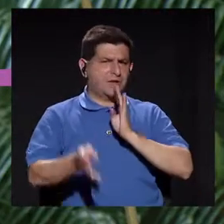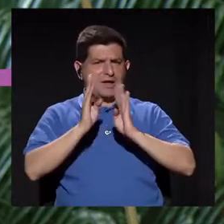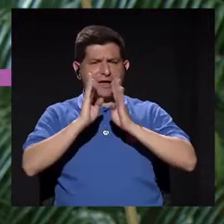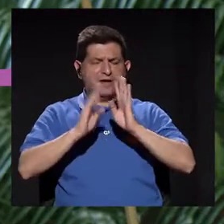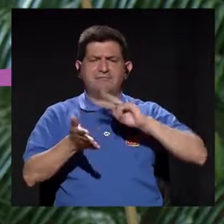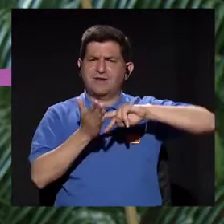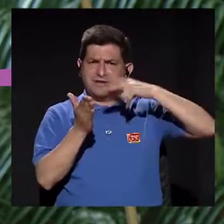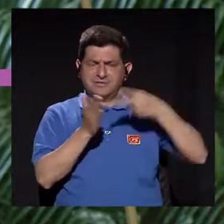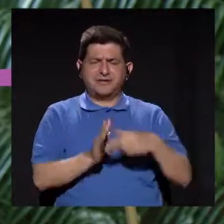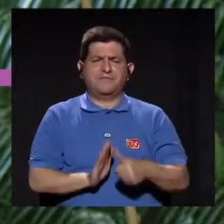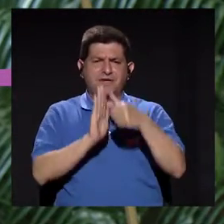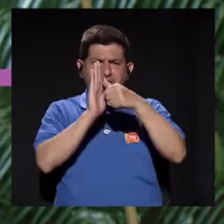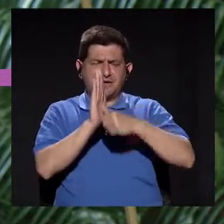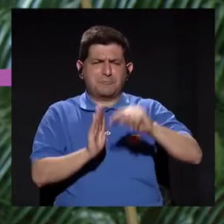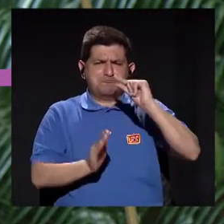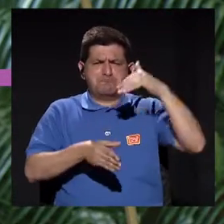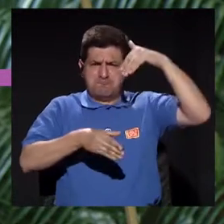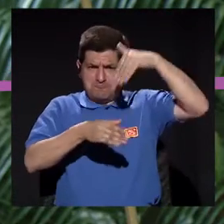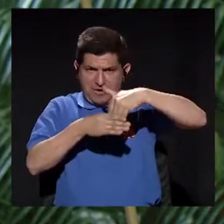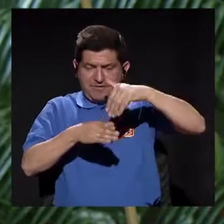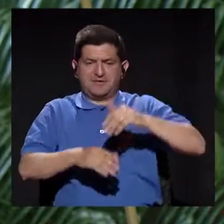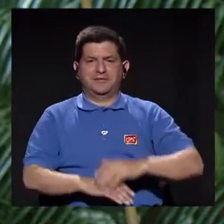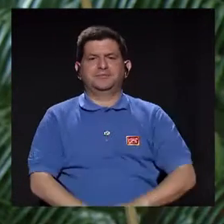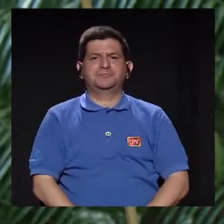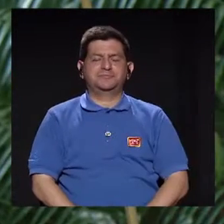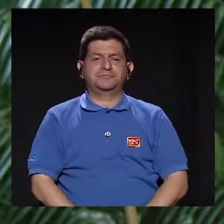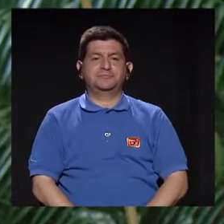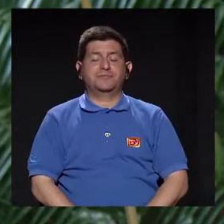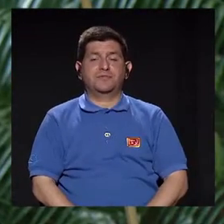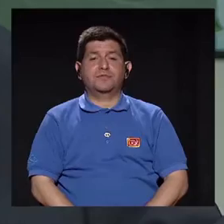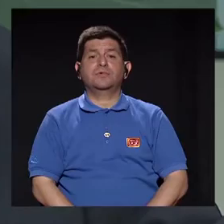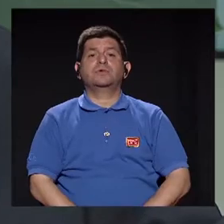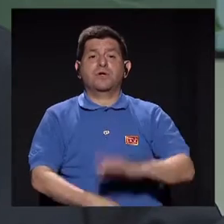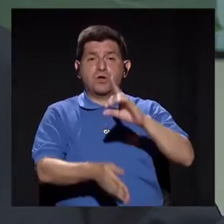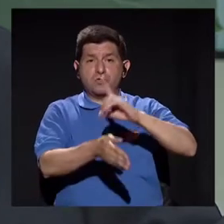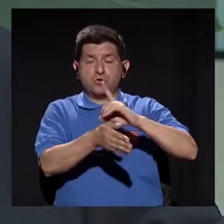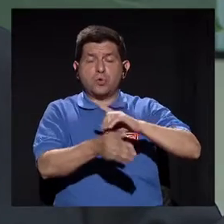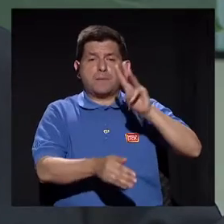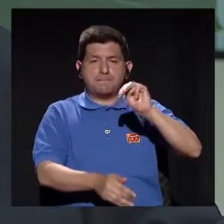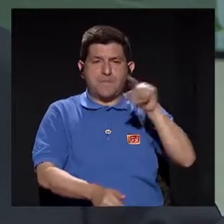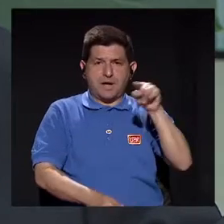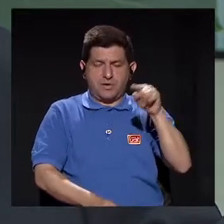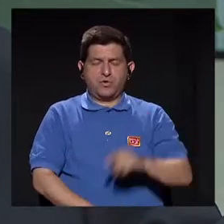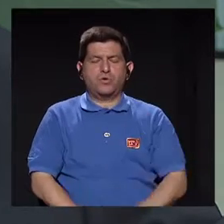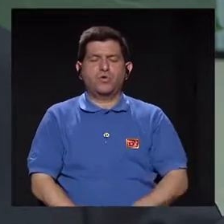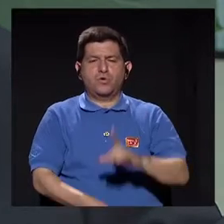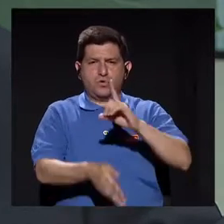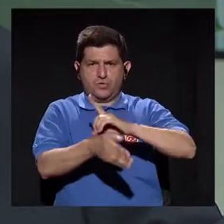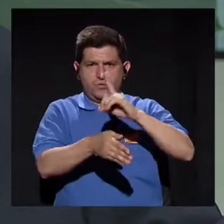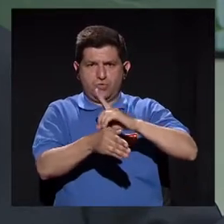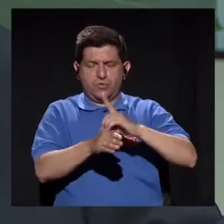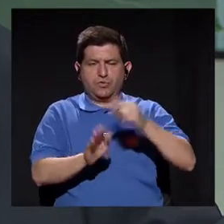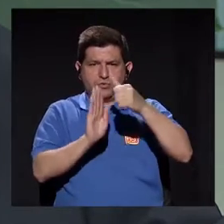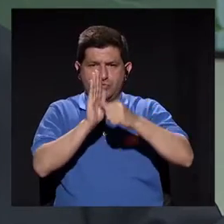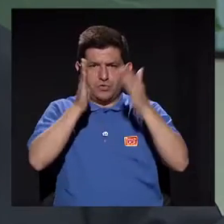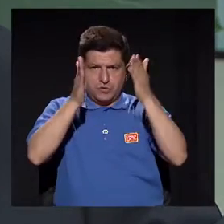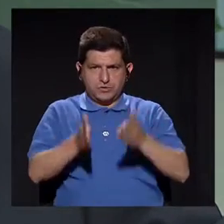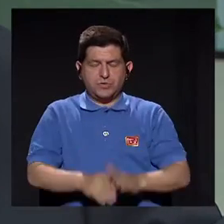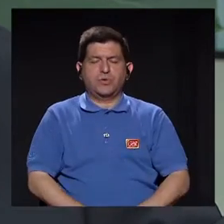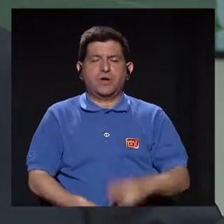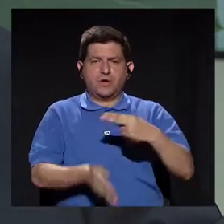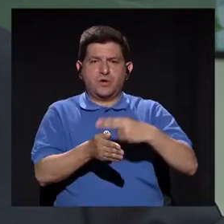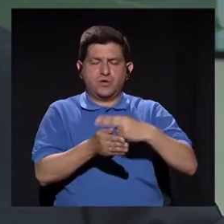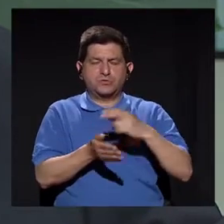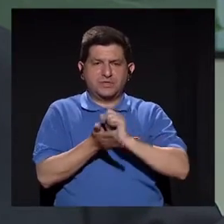acerca de lo que es la cirugía mínimamente invasiva, con el doctor Marco Zúñiga, quien es médico cirujano del Hospital San Rafael de